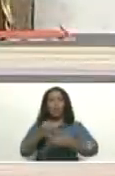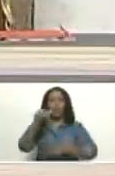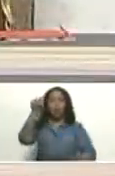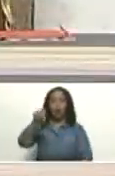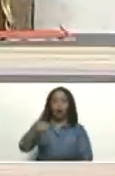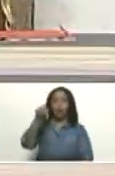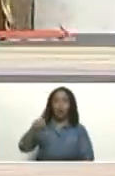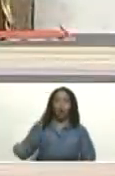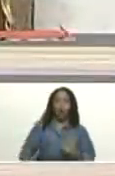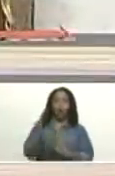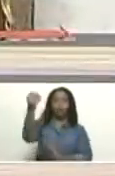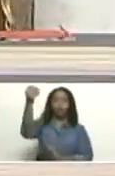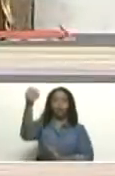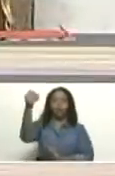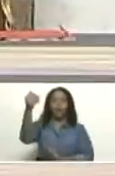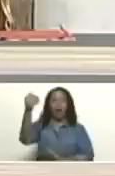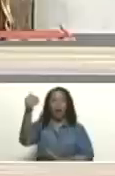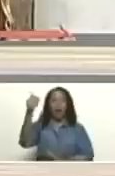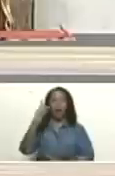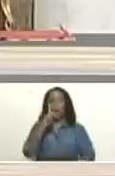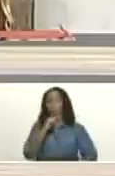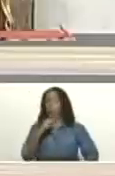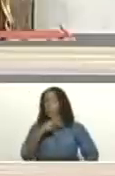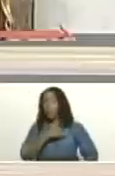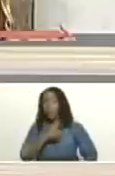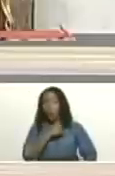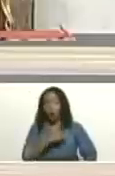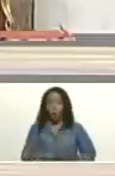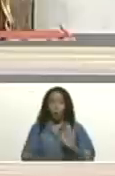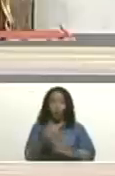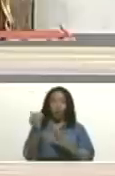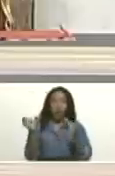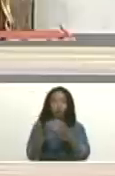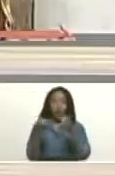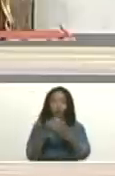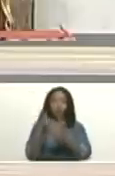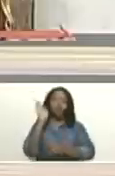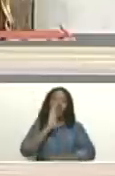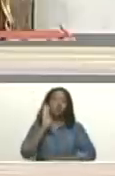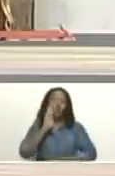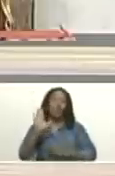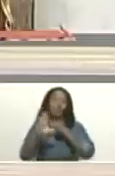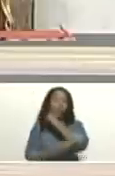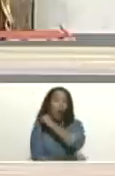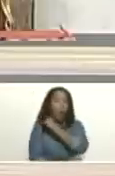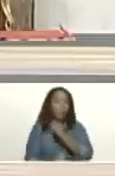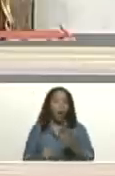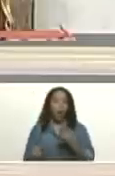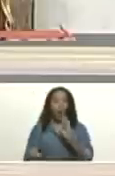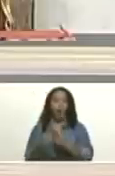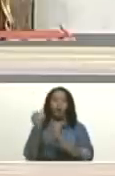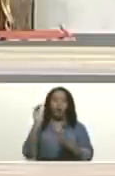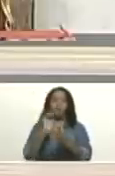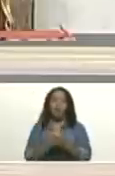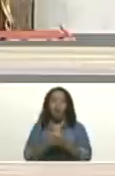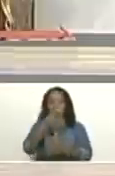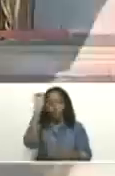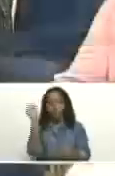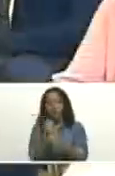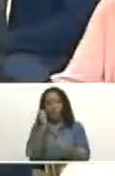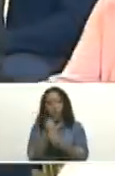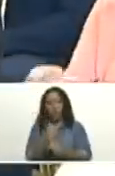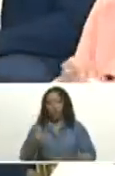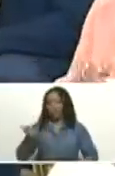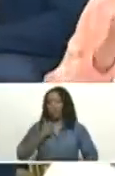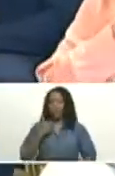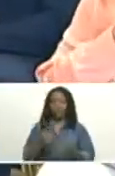contra la inmoralidad, contra las mafias corruptas, contra los bandidos, en la operación caiga quien